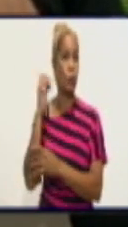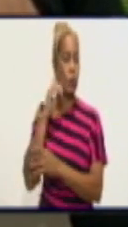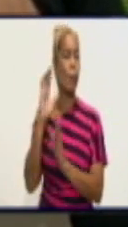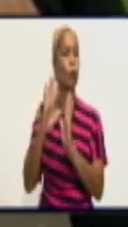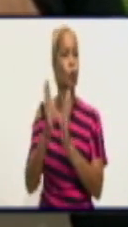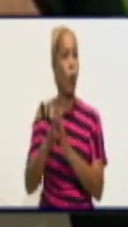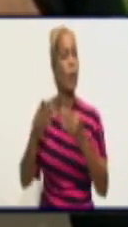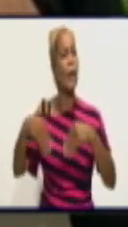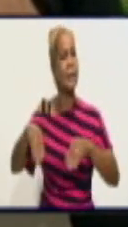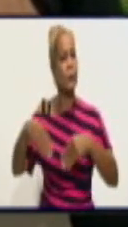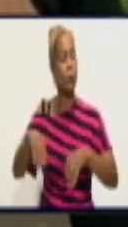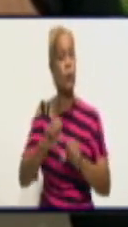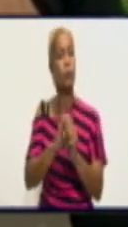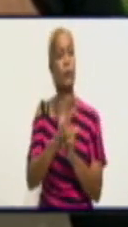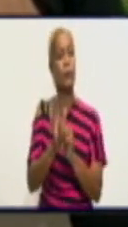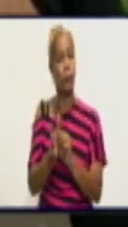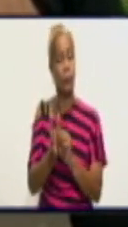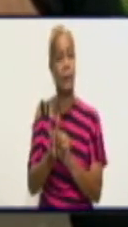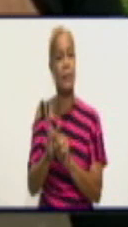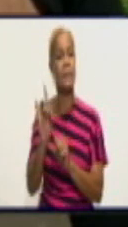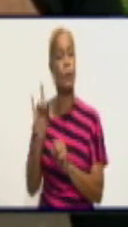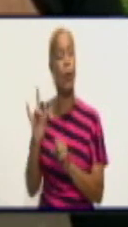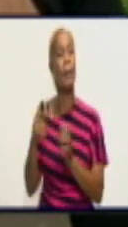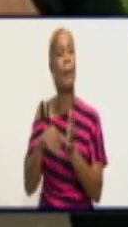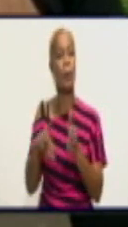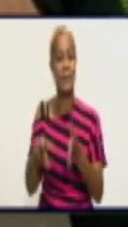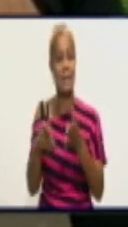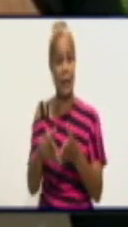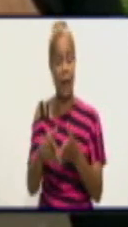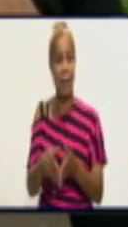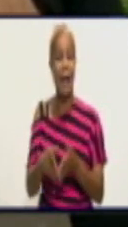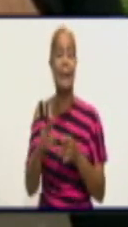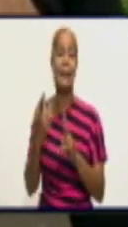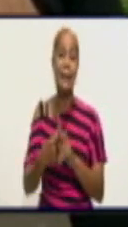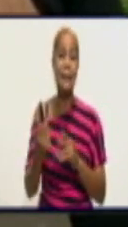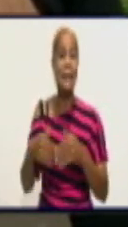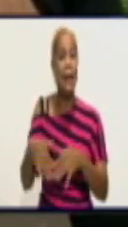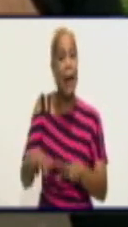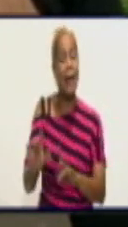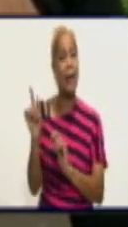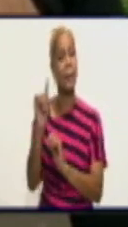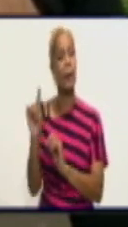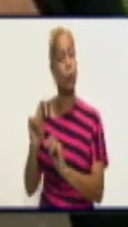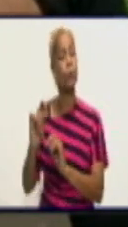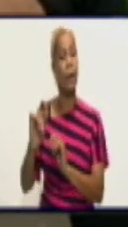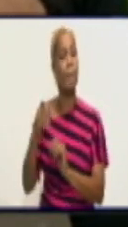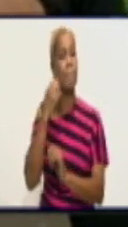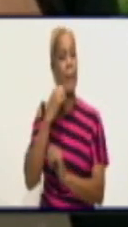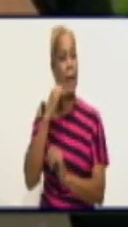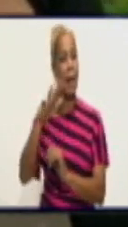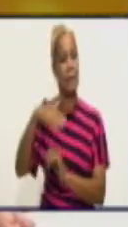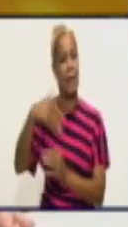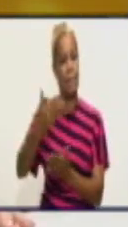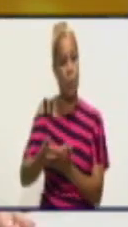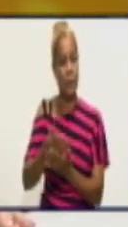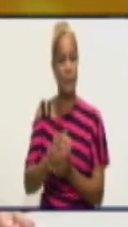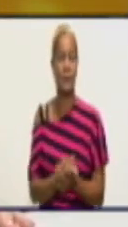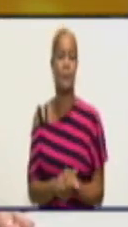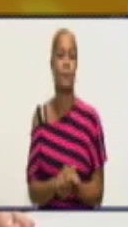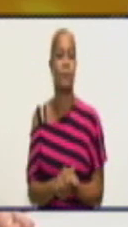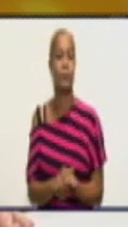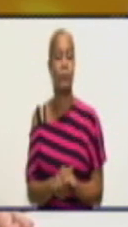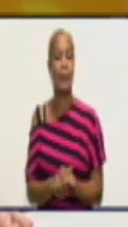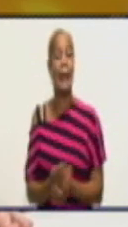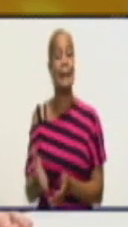da, los datos del territorio, las cifras, y dejar esta pregunta para más adelante. Así es, Junier. Bueno, de